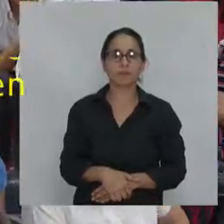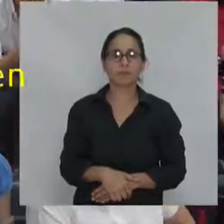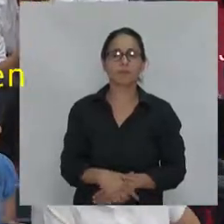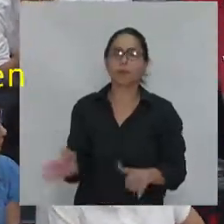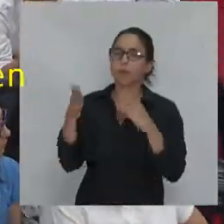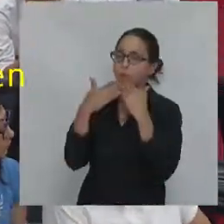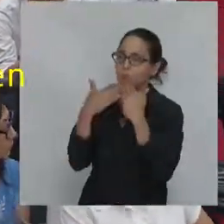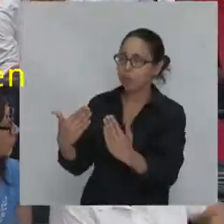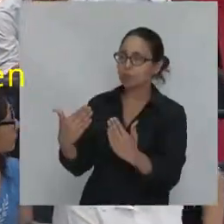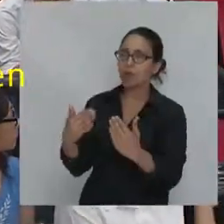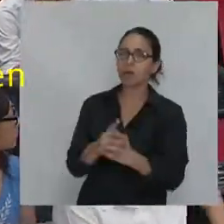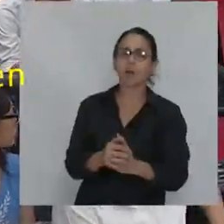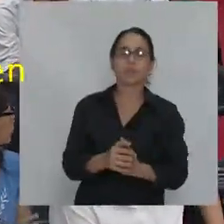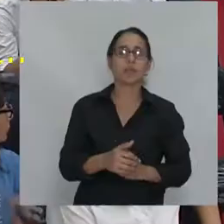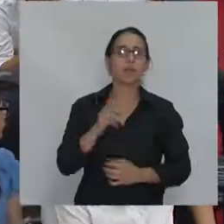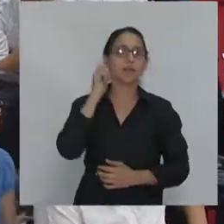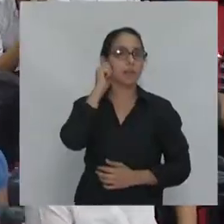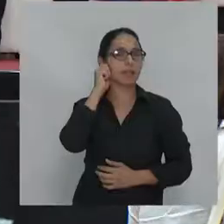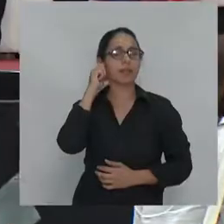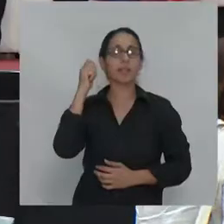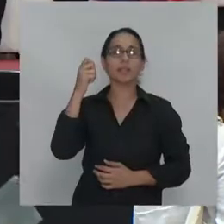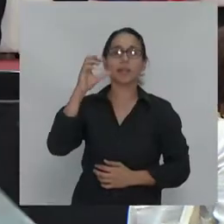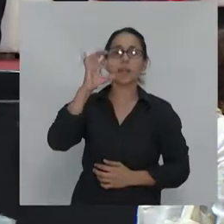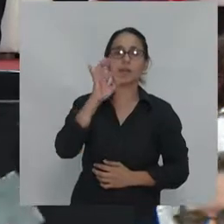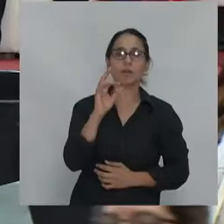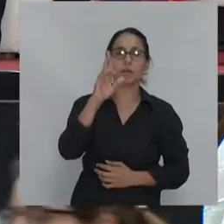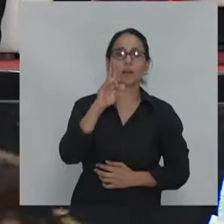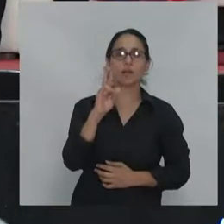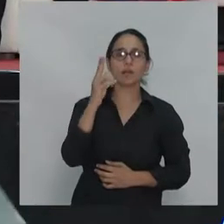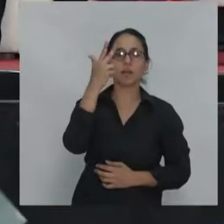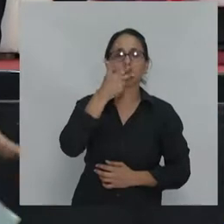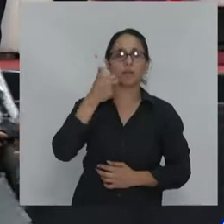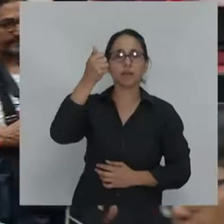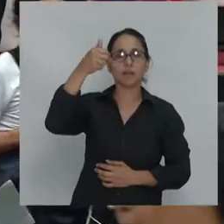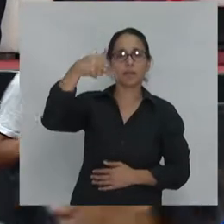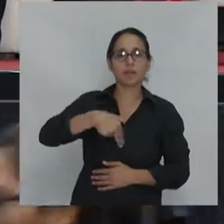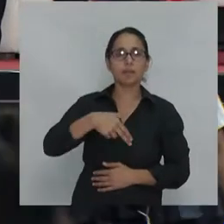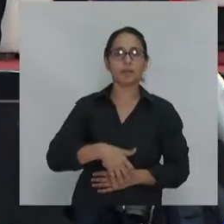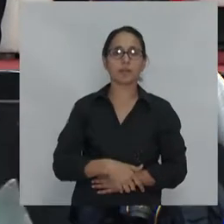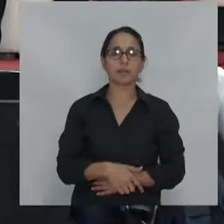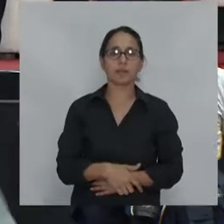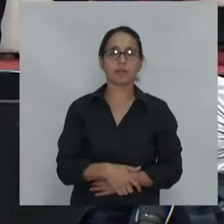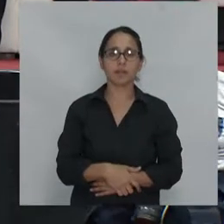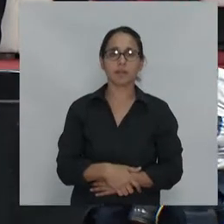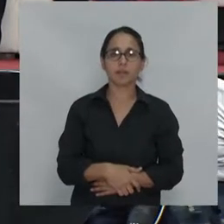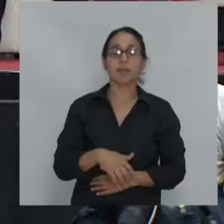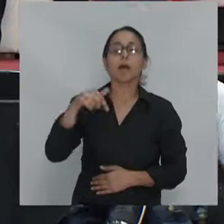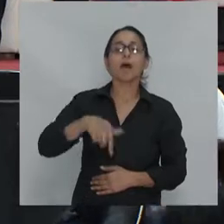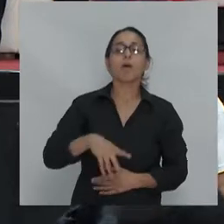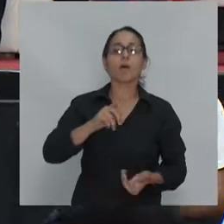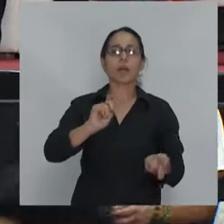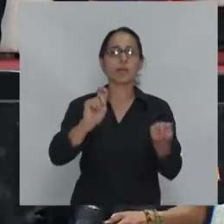muchísimas gracias Goran Goran nos creo que muestra que estamos en un momento de ruptura de cambio a nivel